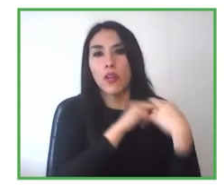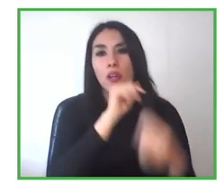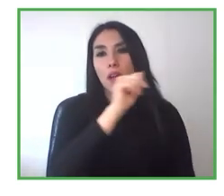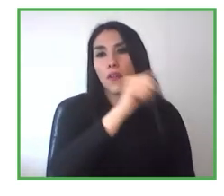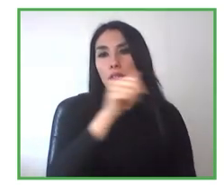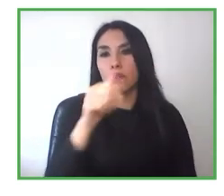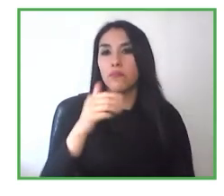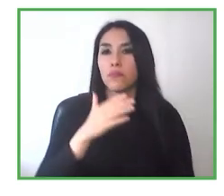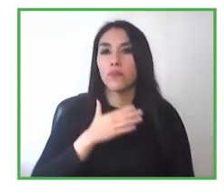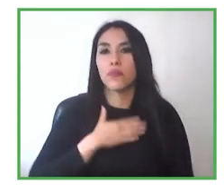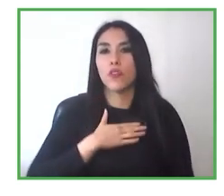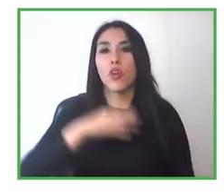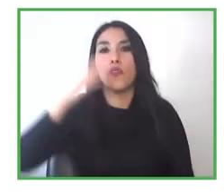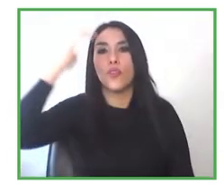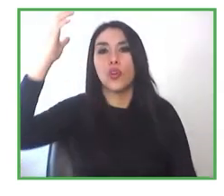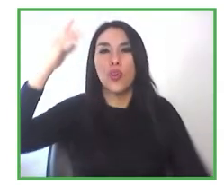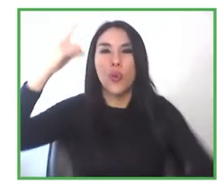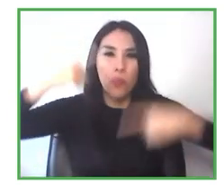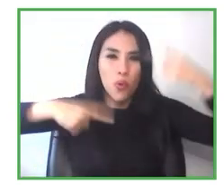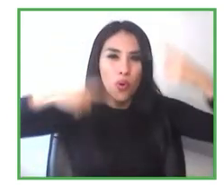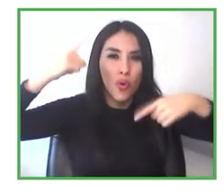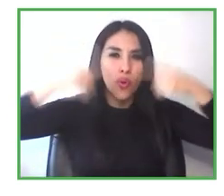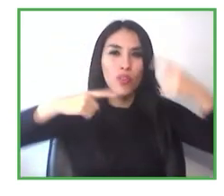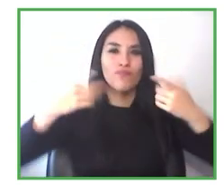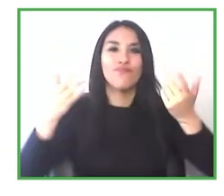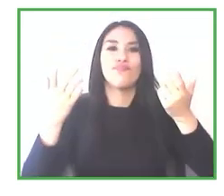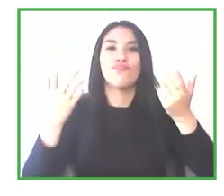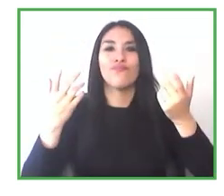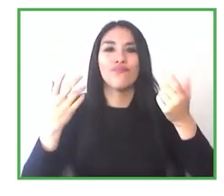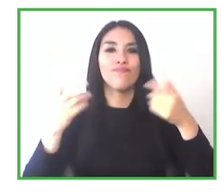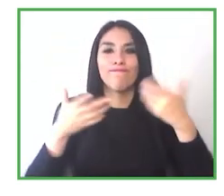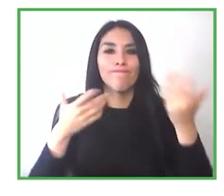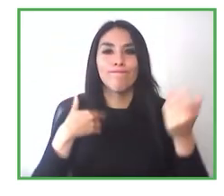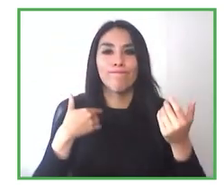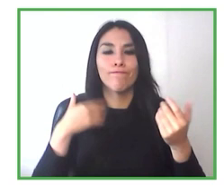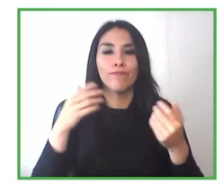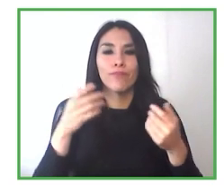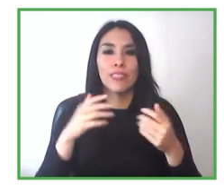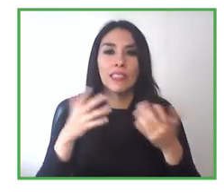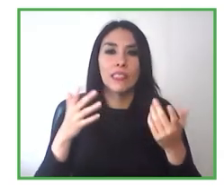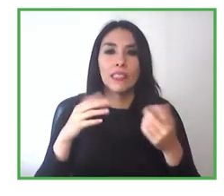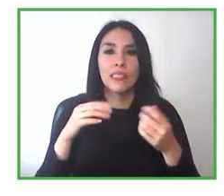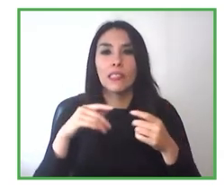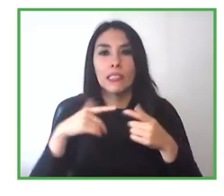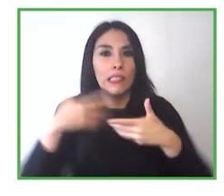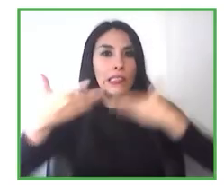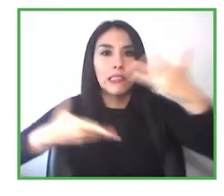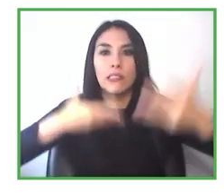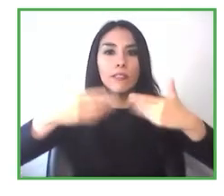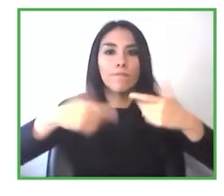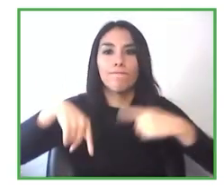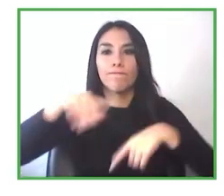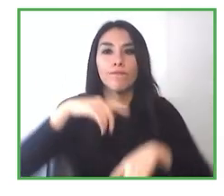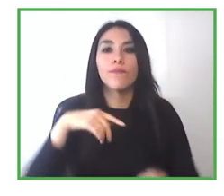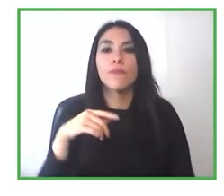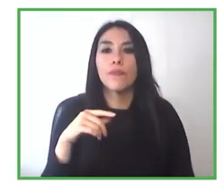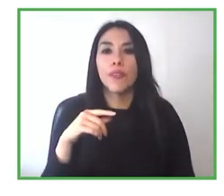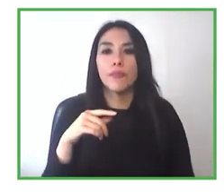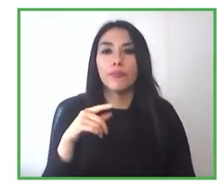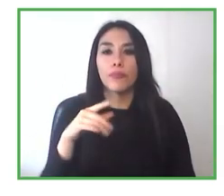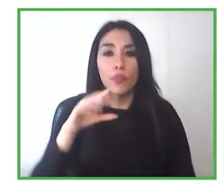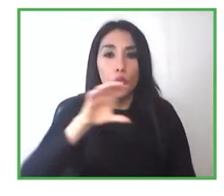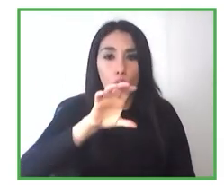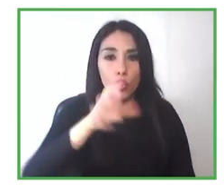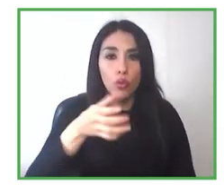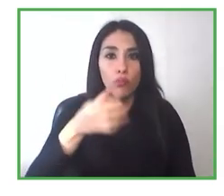como liderazgo empresarial, privado. Va a ser un país más productivo, ¿cierto? Y como se dice, sea un ganar-ganar. Así que,